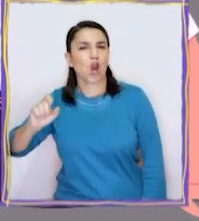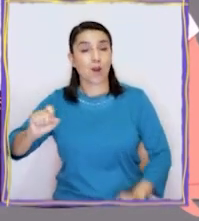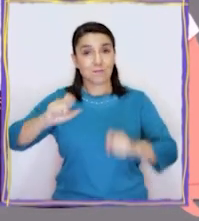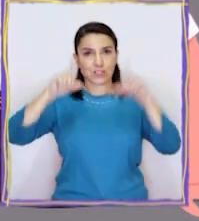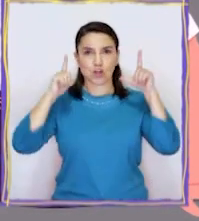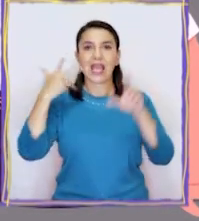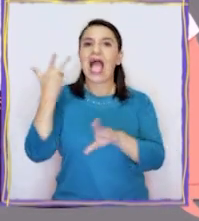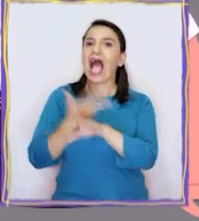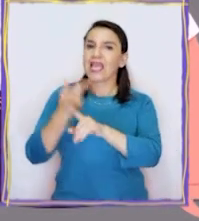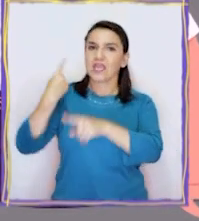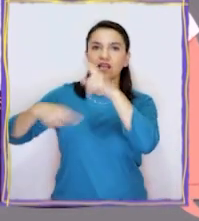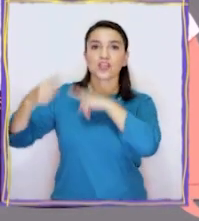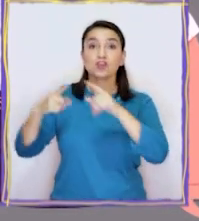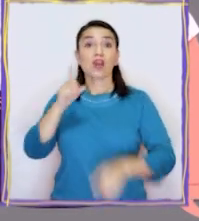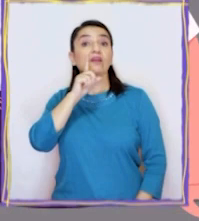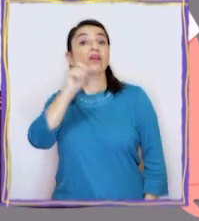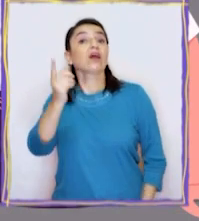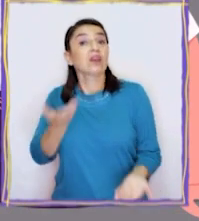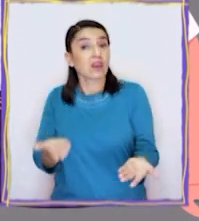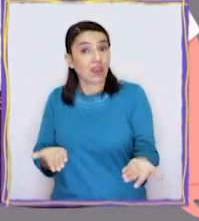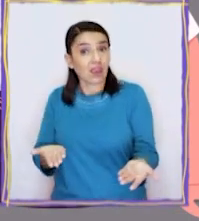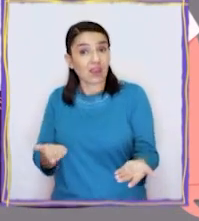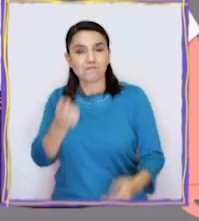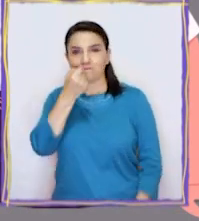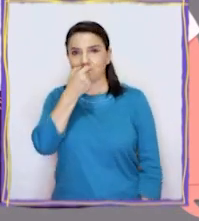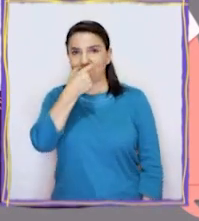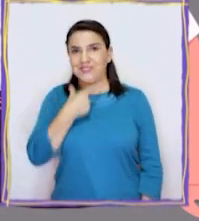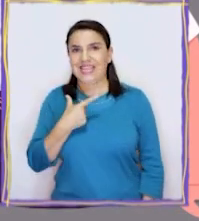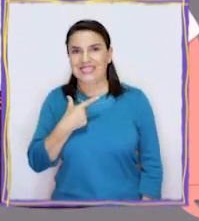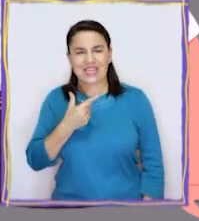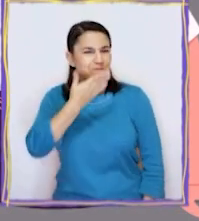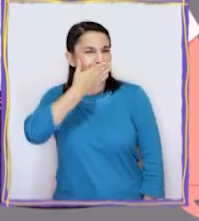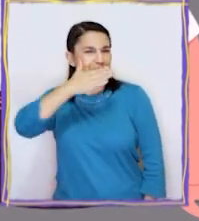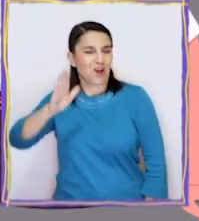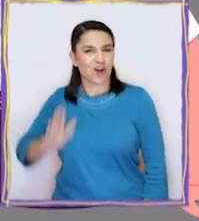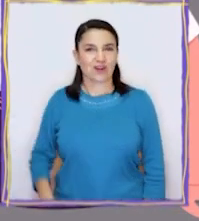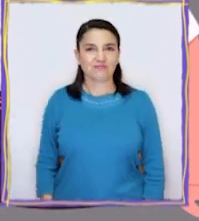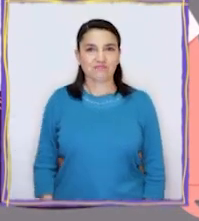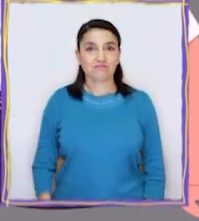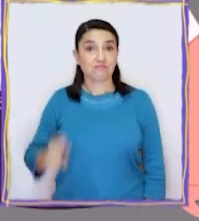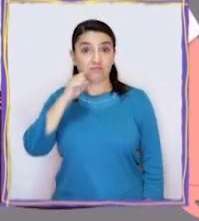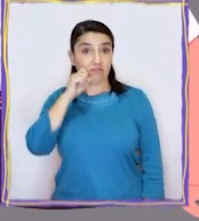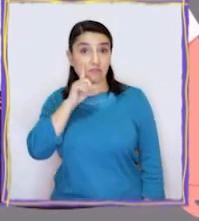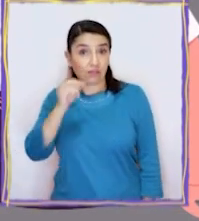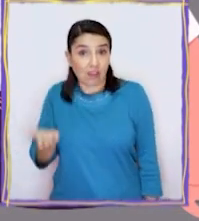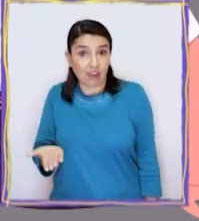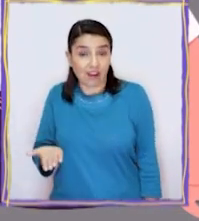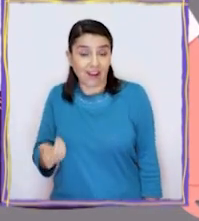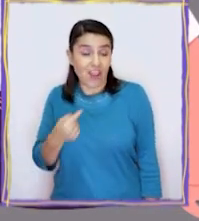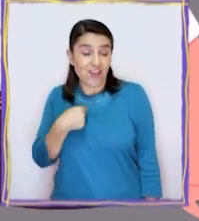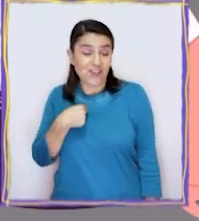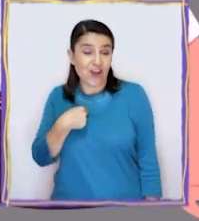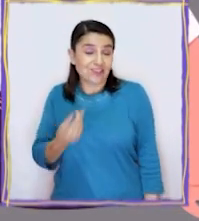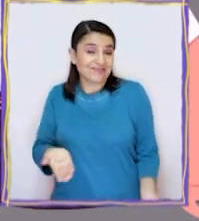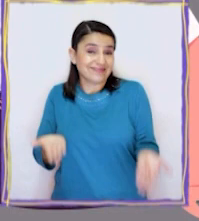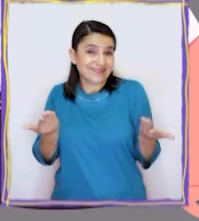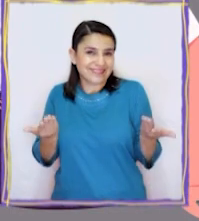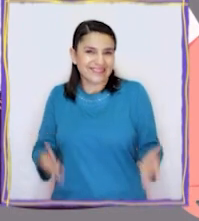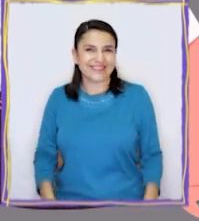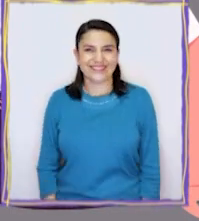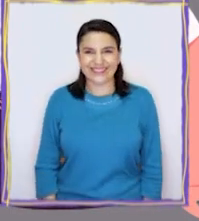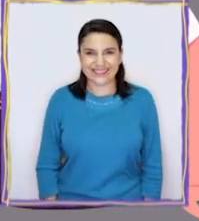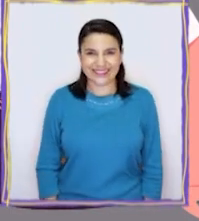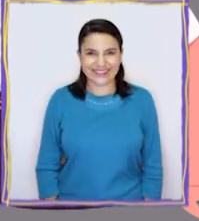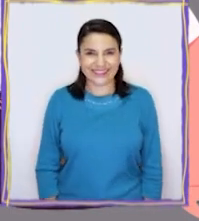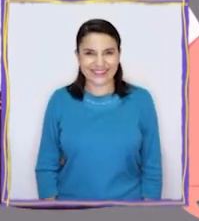personaje que ha existido en la historia. Chester el magnánimo. Es decir, obviamente, yo.